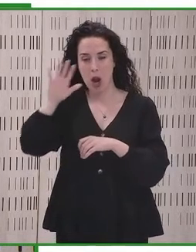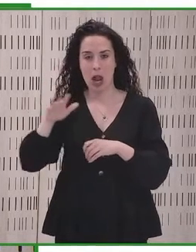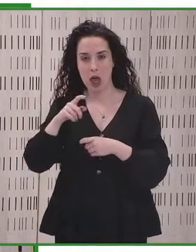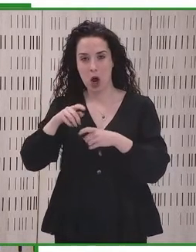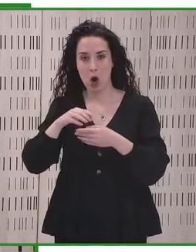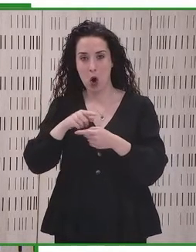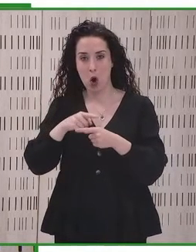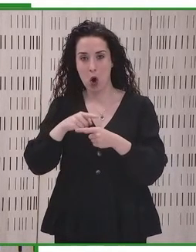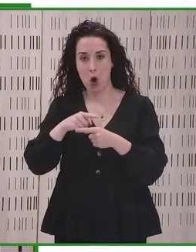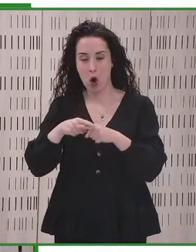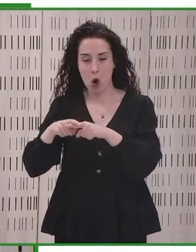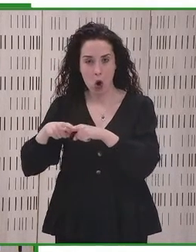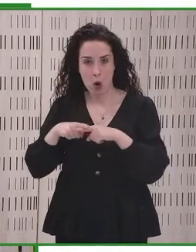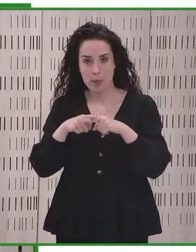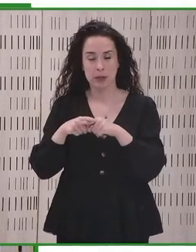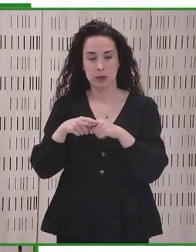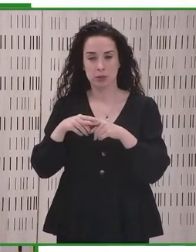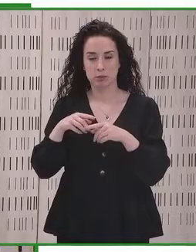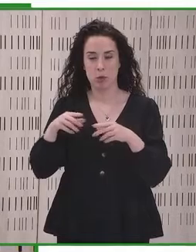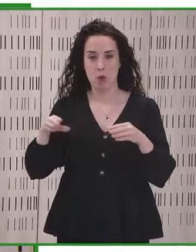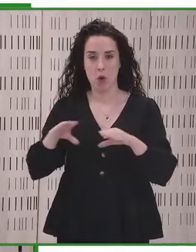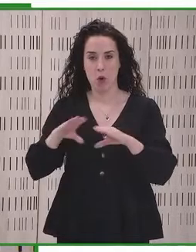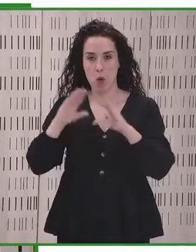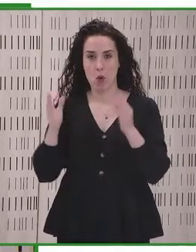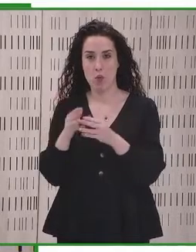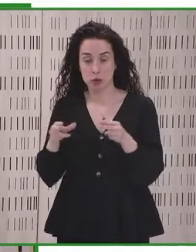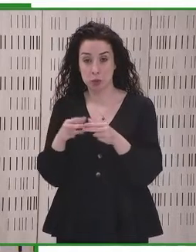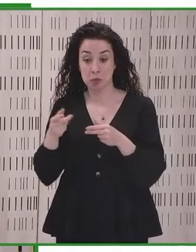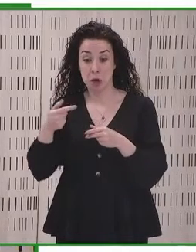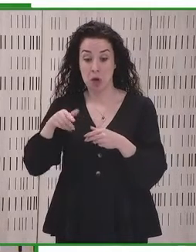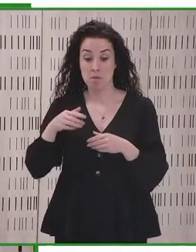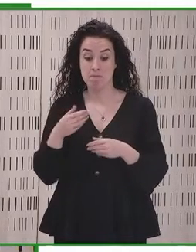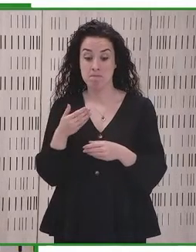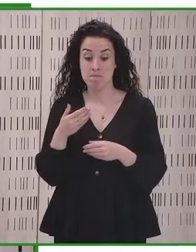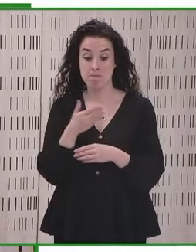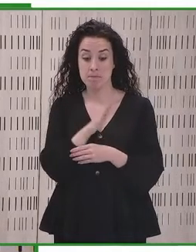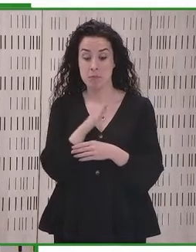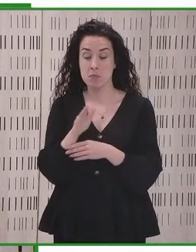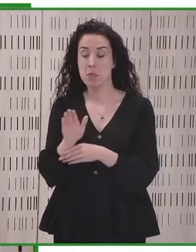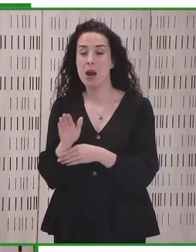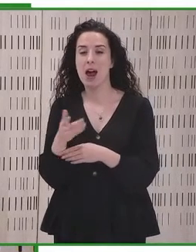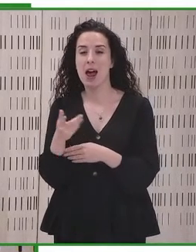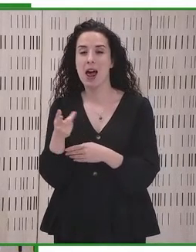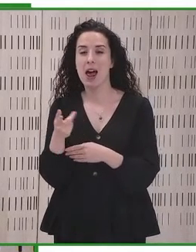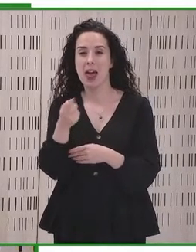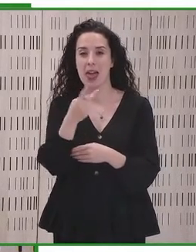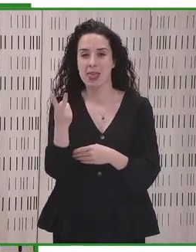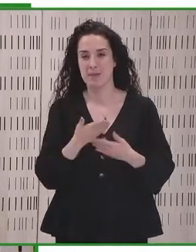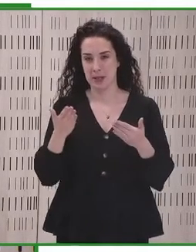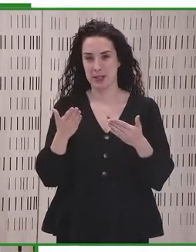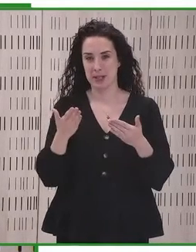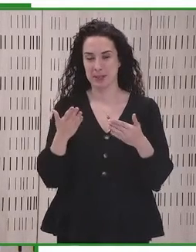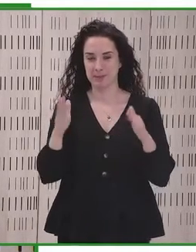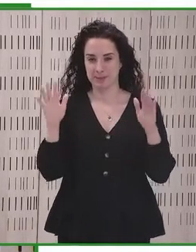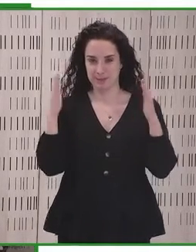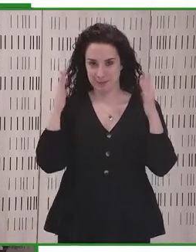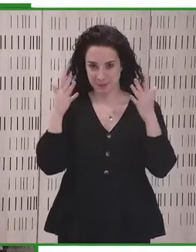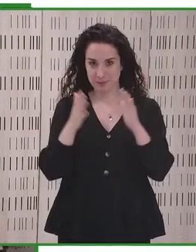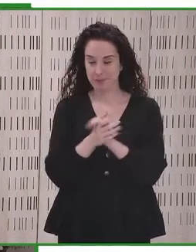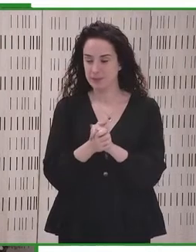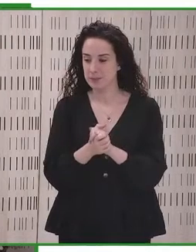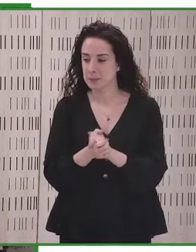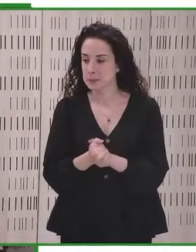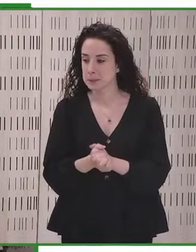Es directora de la Comisión para Solidaridad y la Comisión Europea. Es una sola palabra.